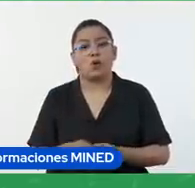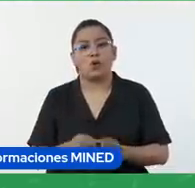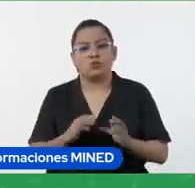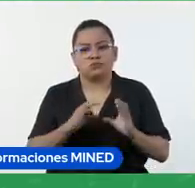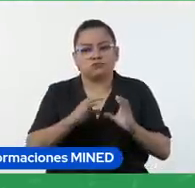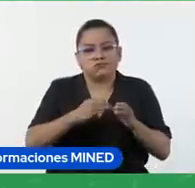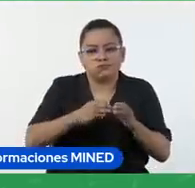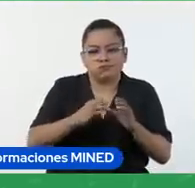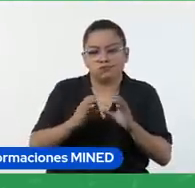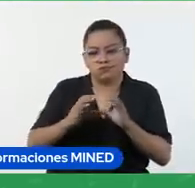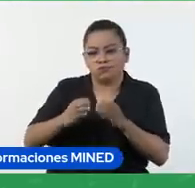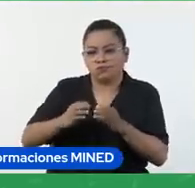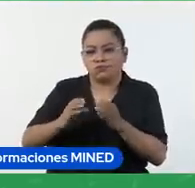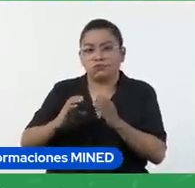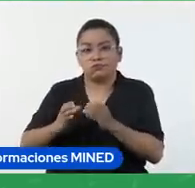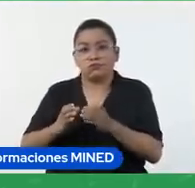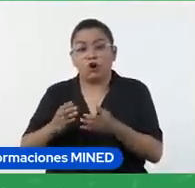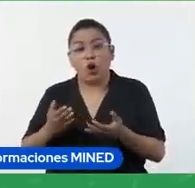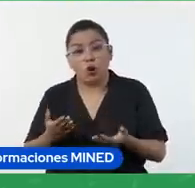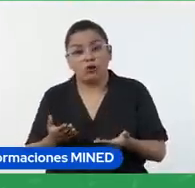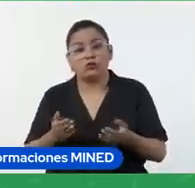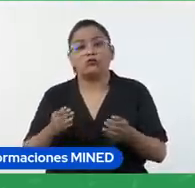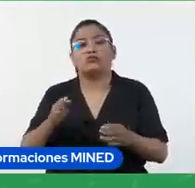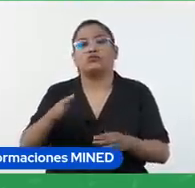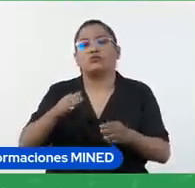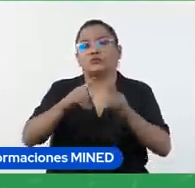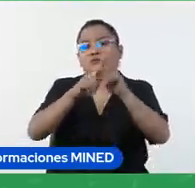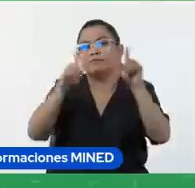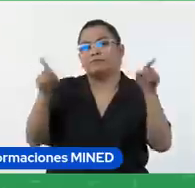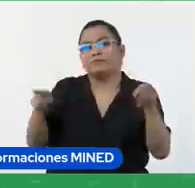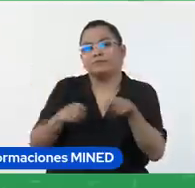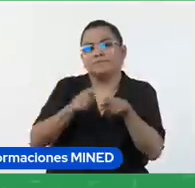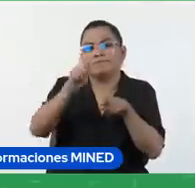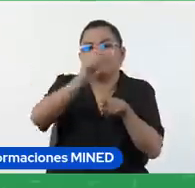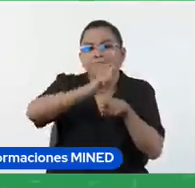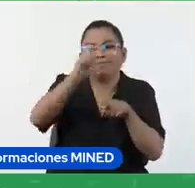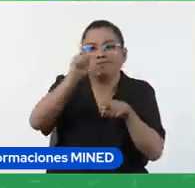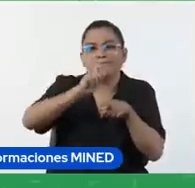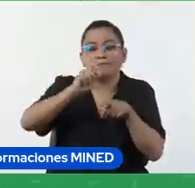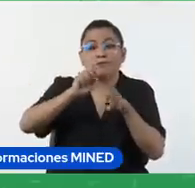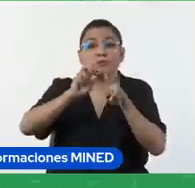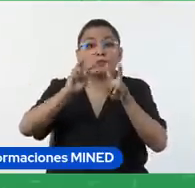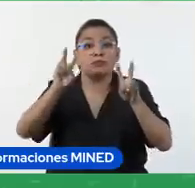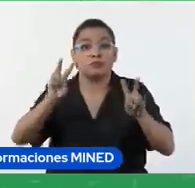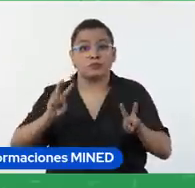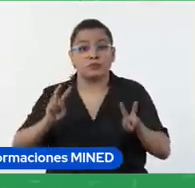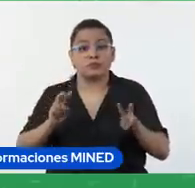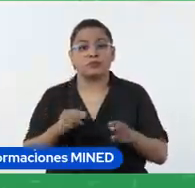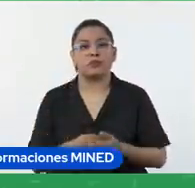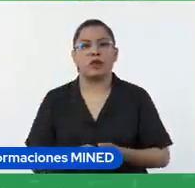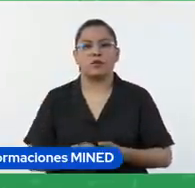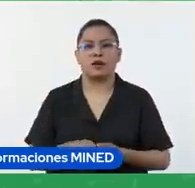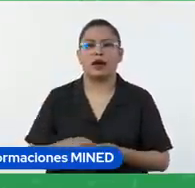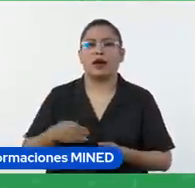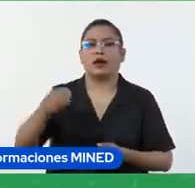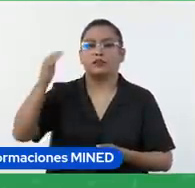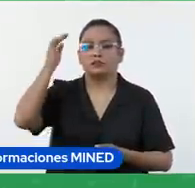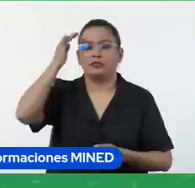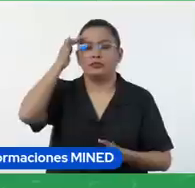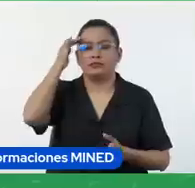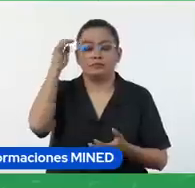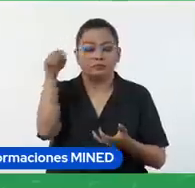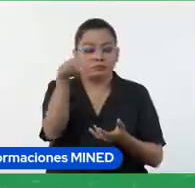y utilizar una pizarra digital. Esto va a ser ideal para ver si el contenido está siendo comprendido por los estudiantes